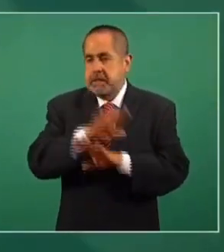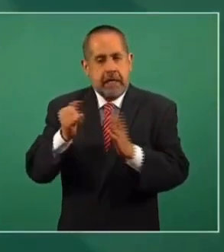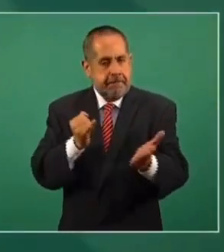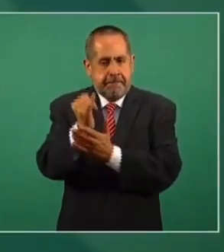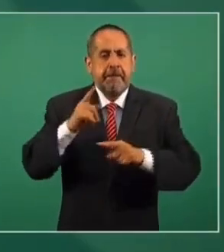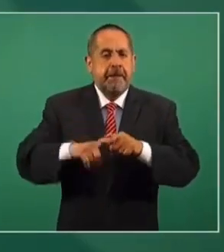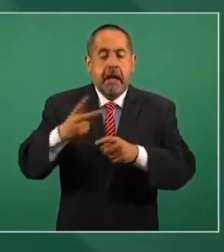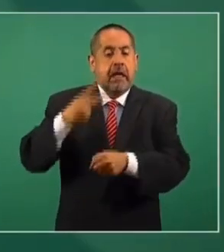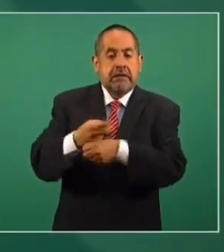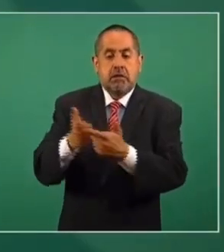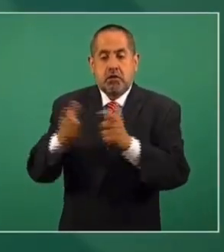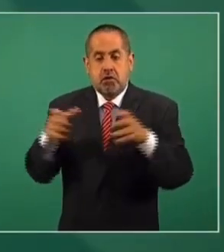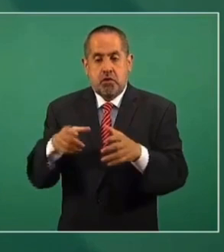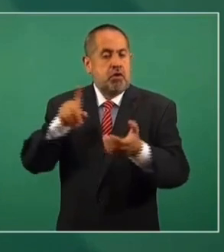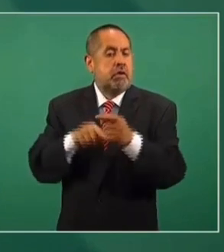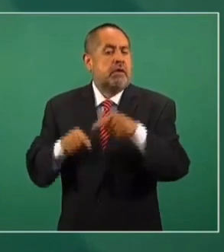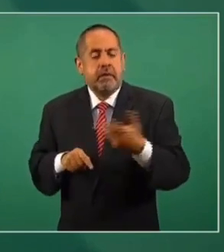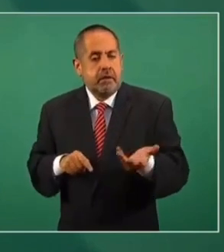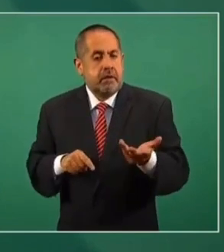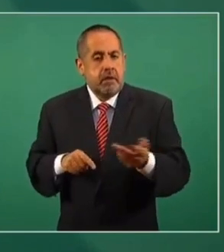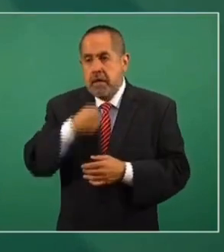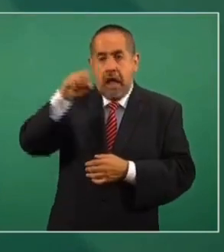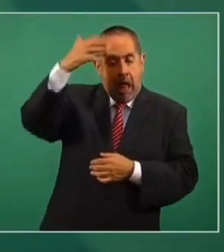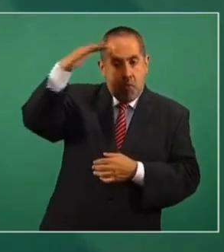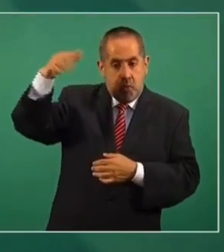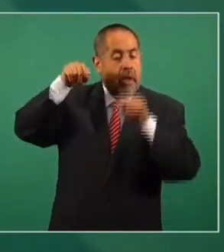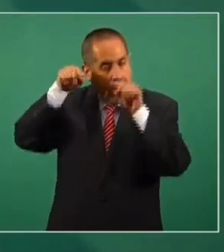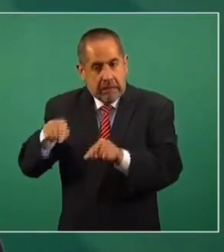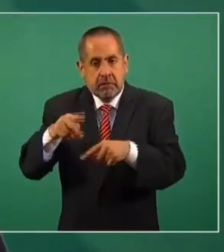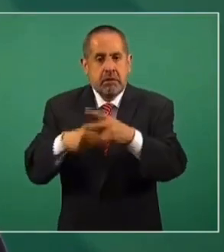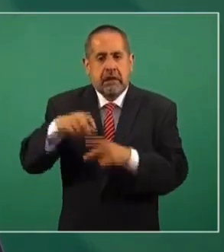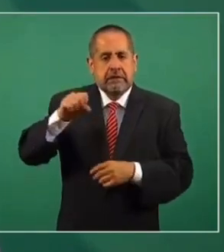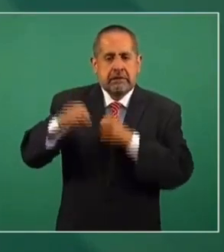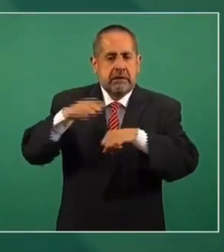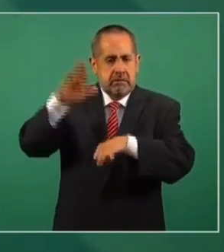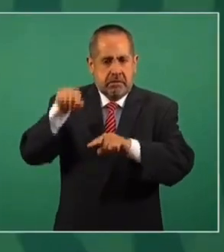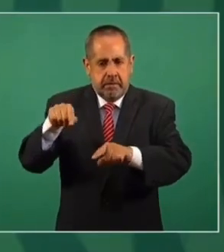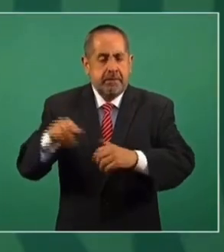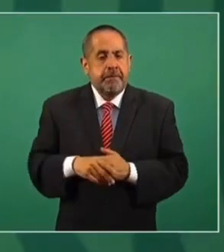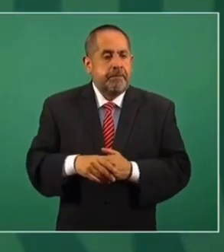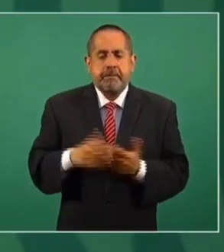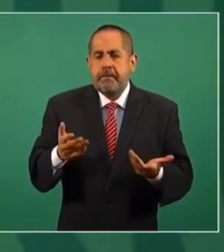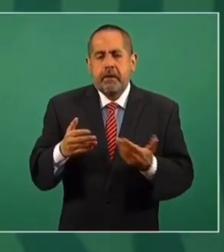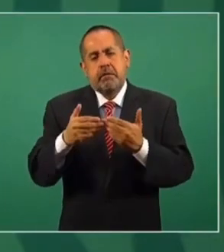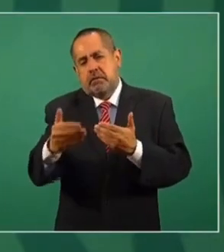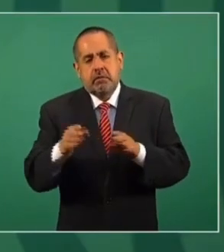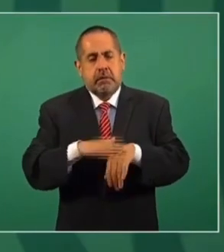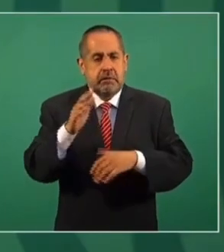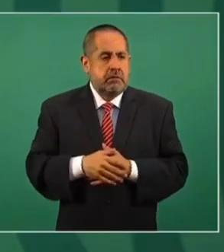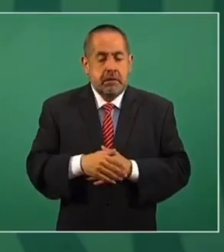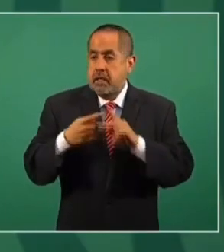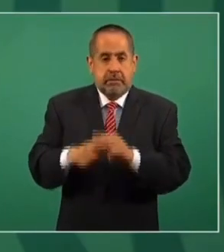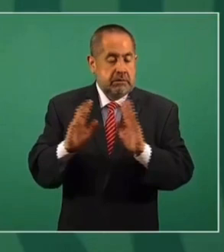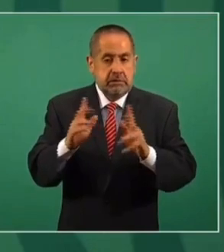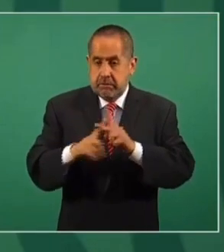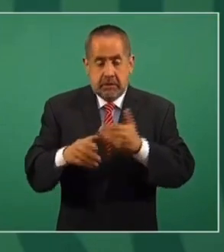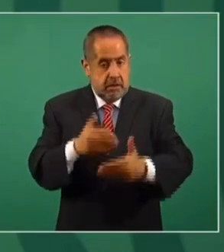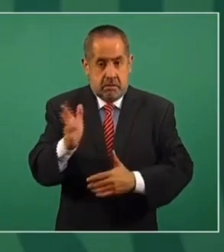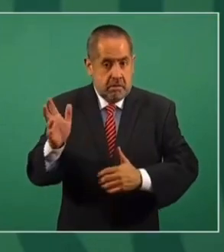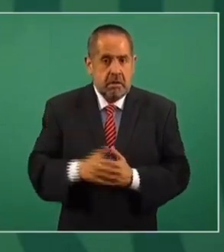de que el segundo grupo a atender sean los adultos mayores de 60 años hacia adelante y ya comenzamos